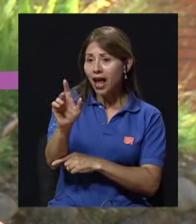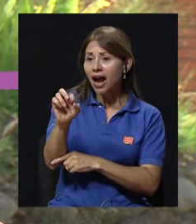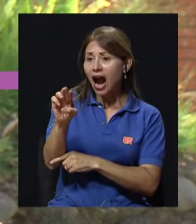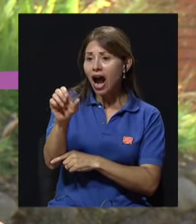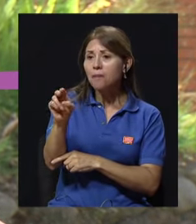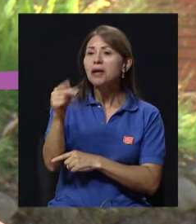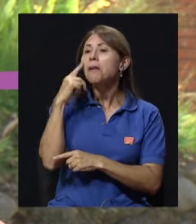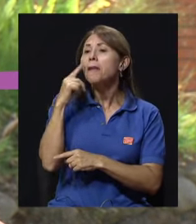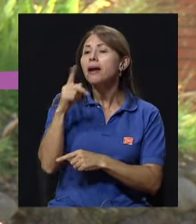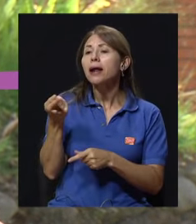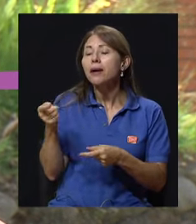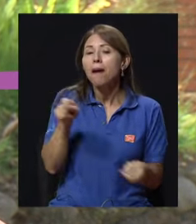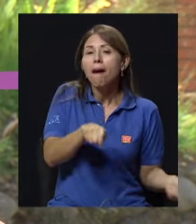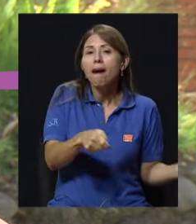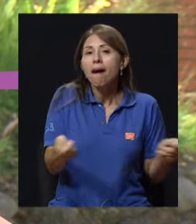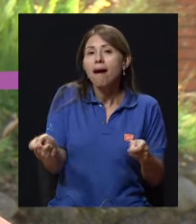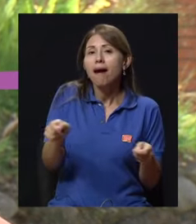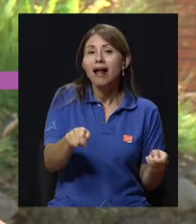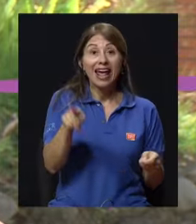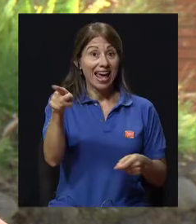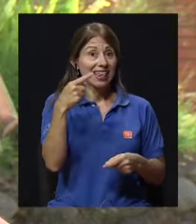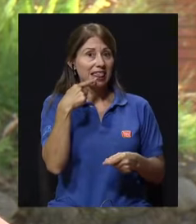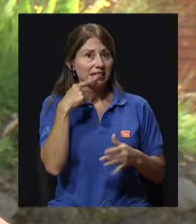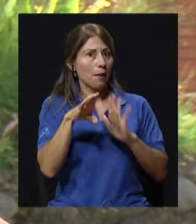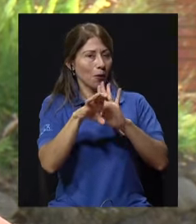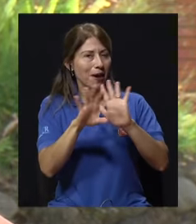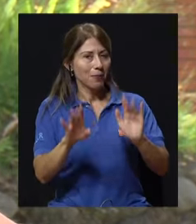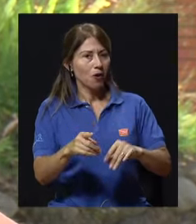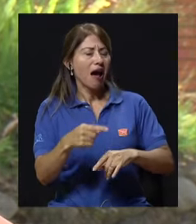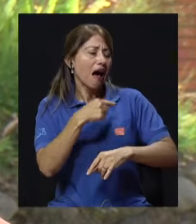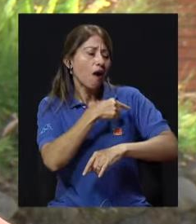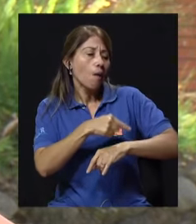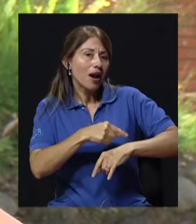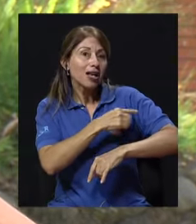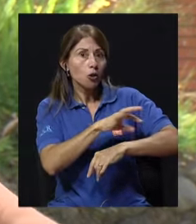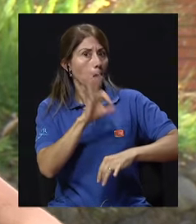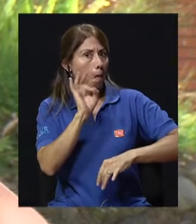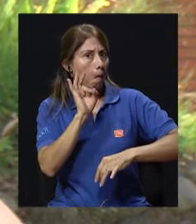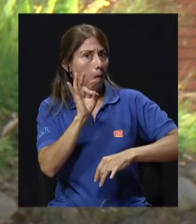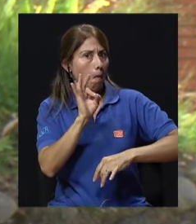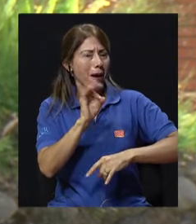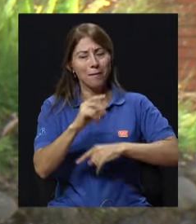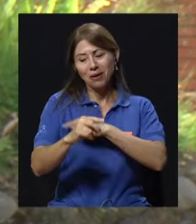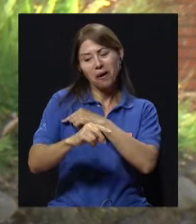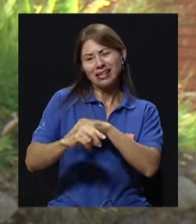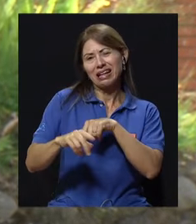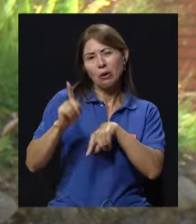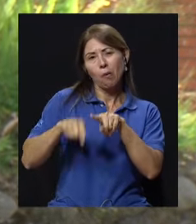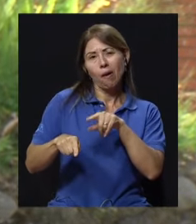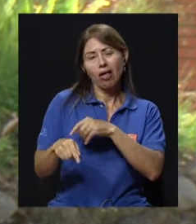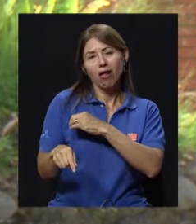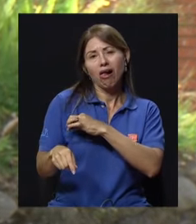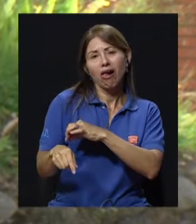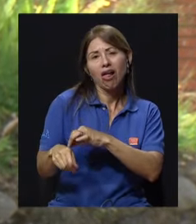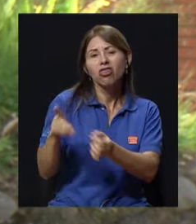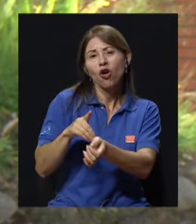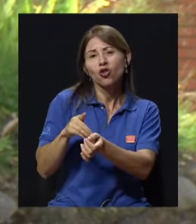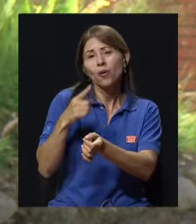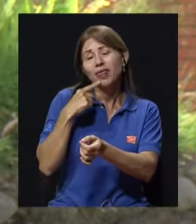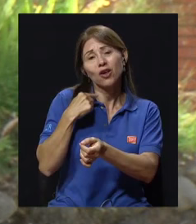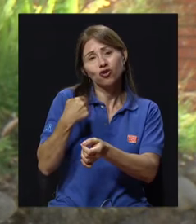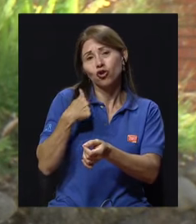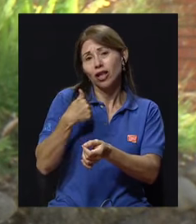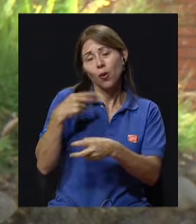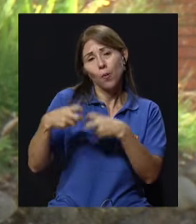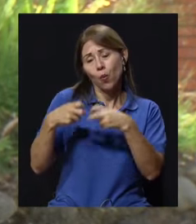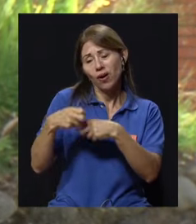Carmencita, mueva para ver. decía, yo este brazo lo tengo muy bien para mover, pero este no puedo porque ya a me dijo el doctor que yo tengo un